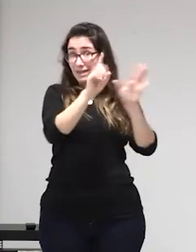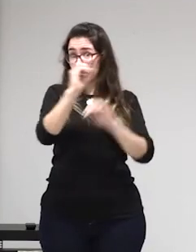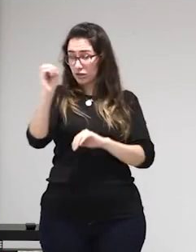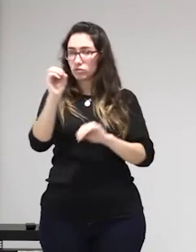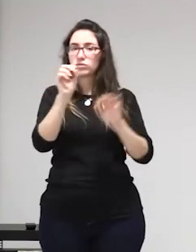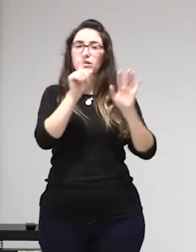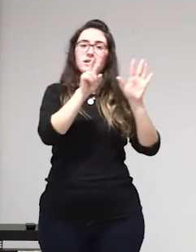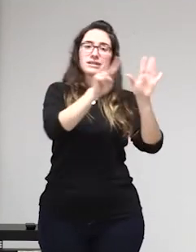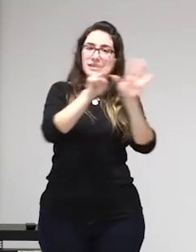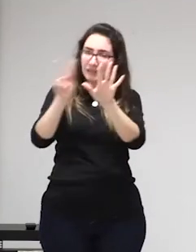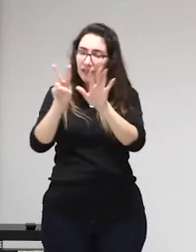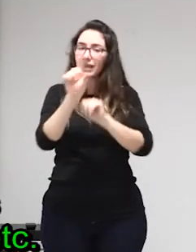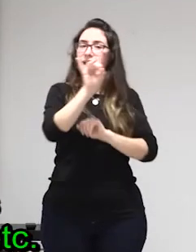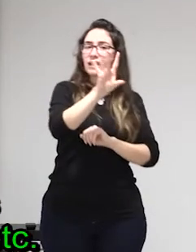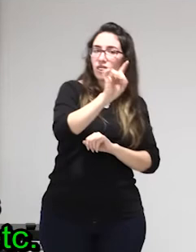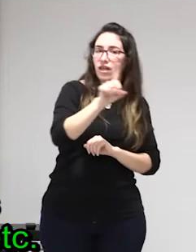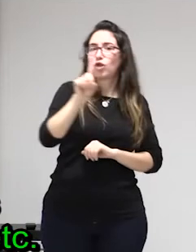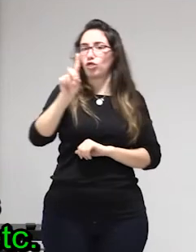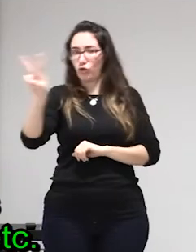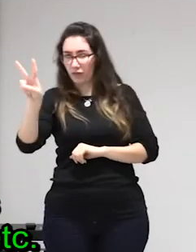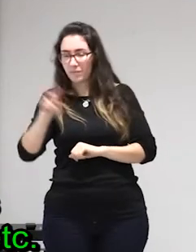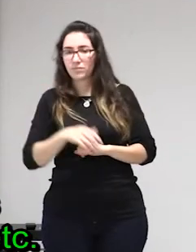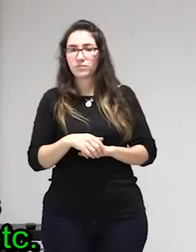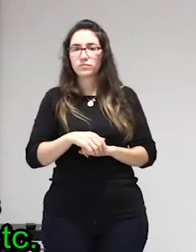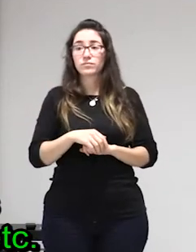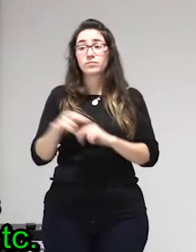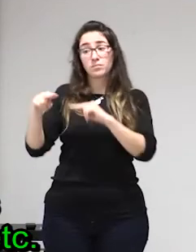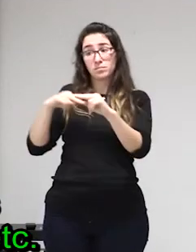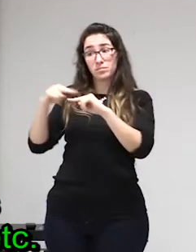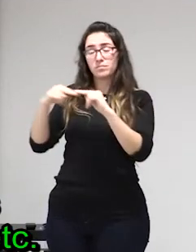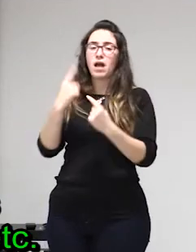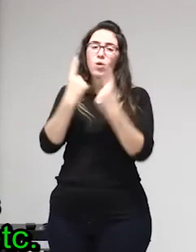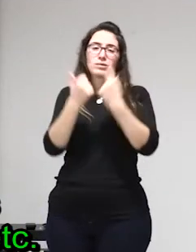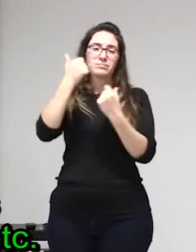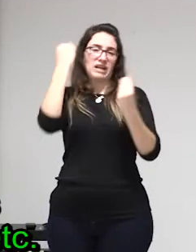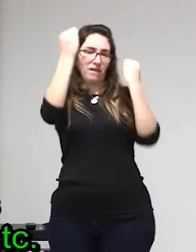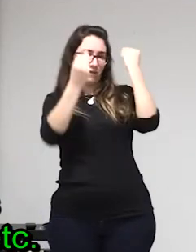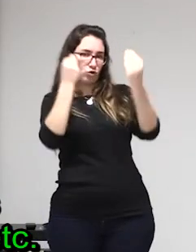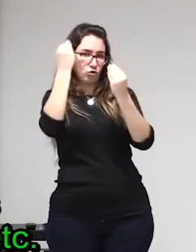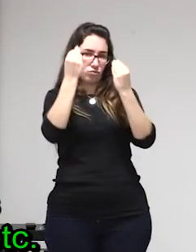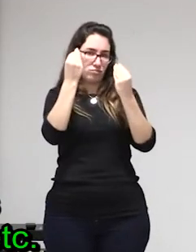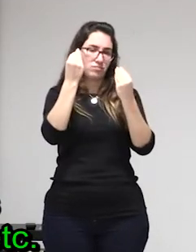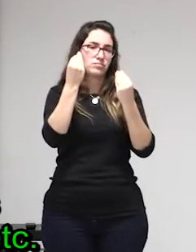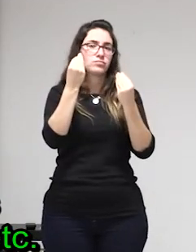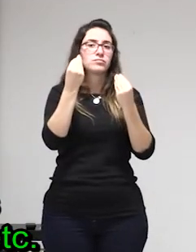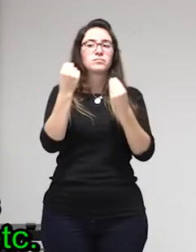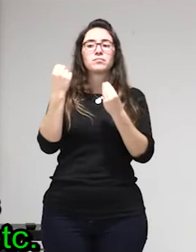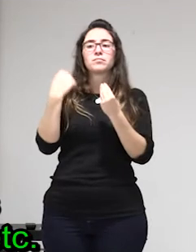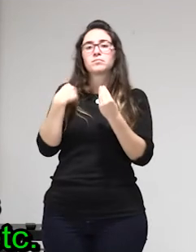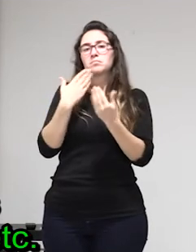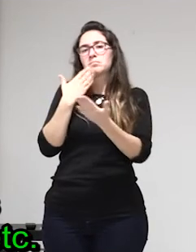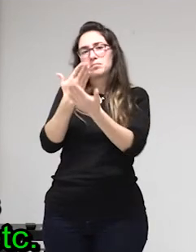solo esto sino que como he explicado antes pasamos a trabajar en condiciones mucho más mucho más